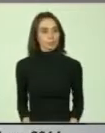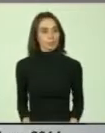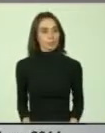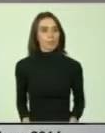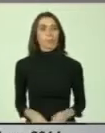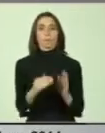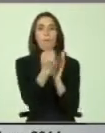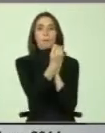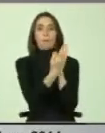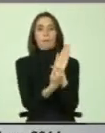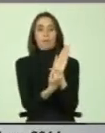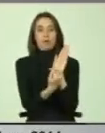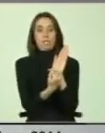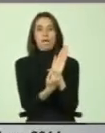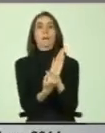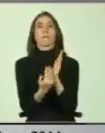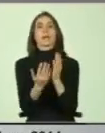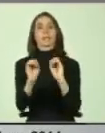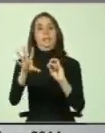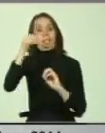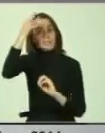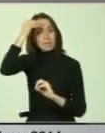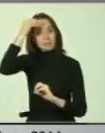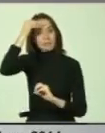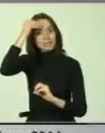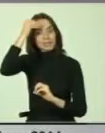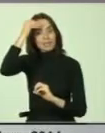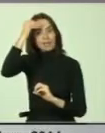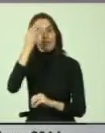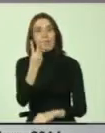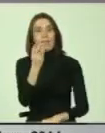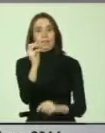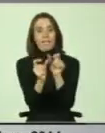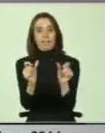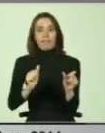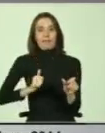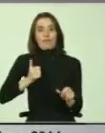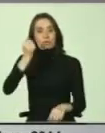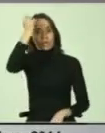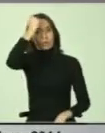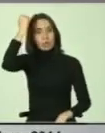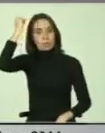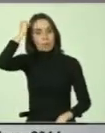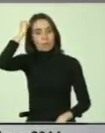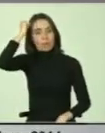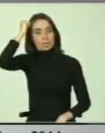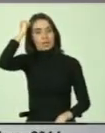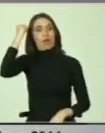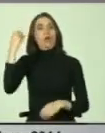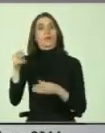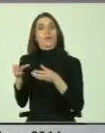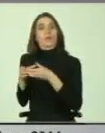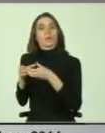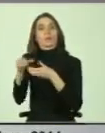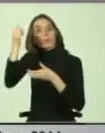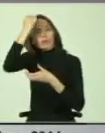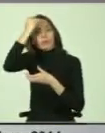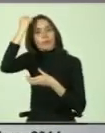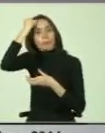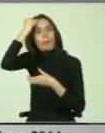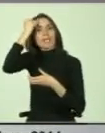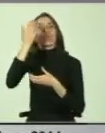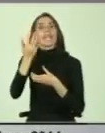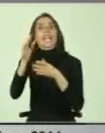El programa consistirá en que se capacitará a 30 voluntarios del Cuerpo de Bomberos pertenecientes principalmente a compañías de